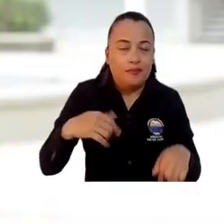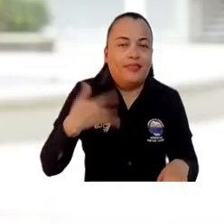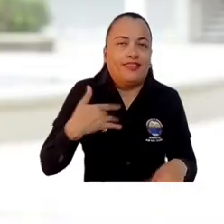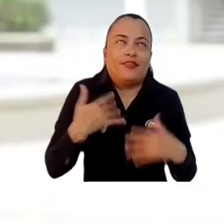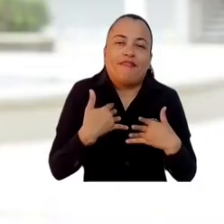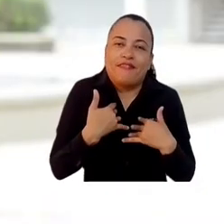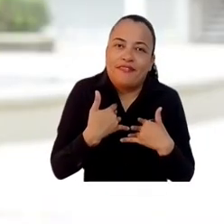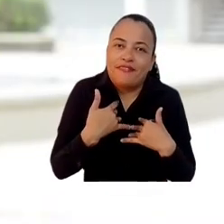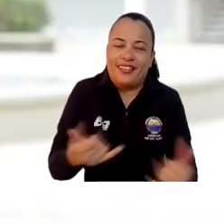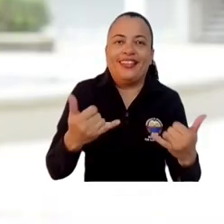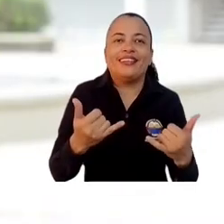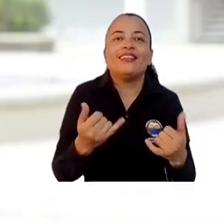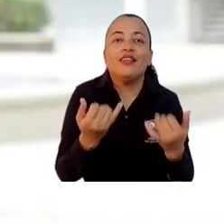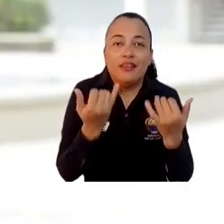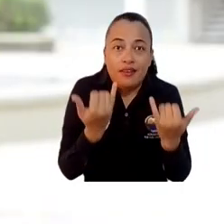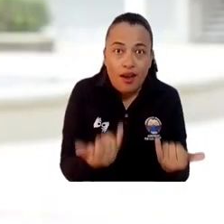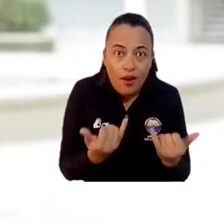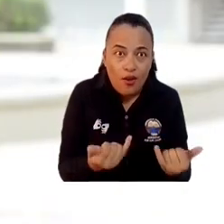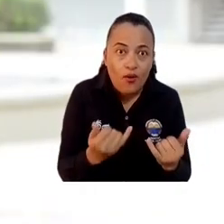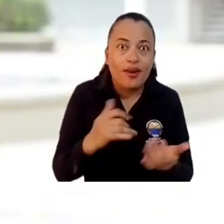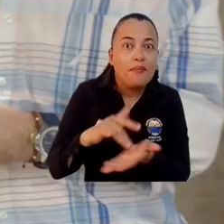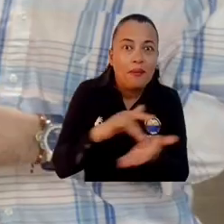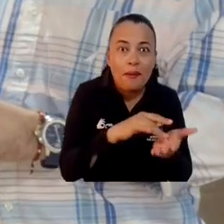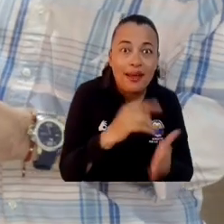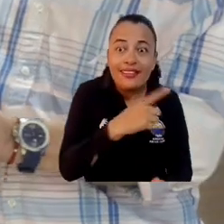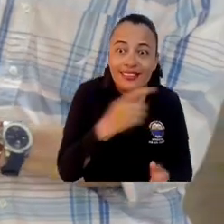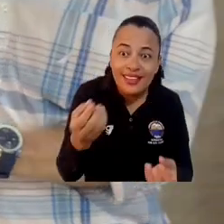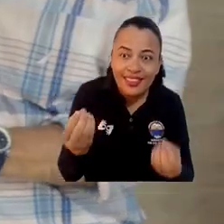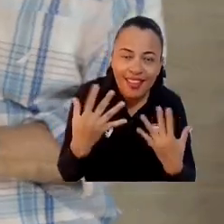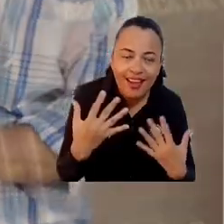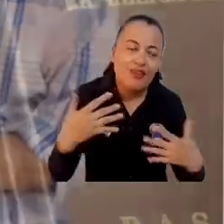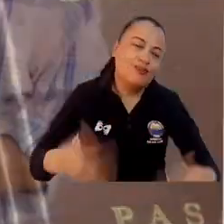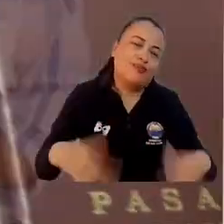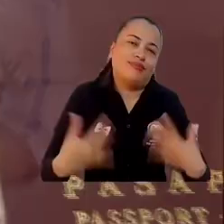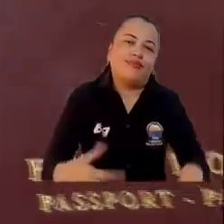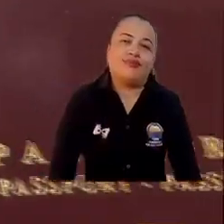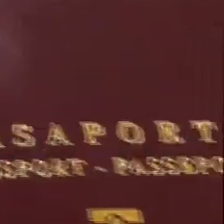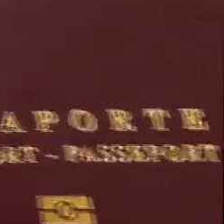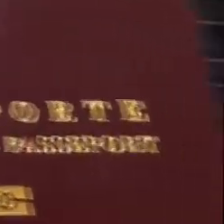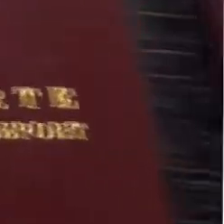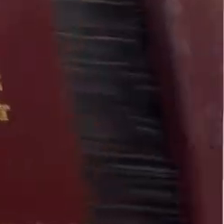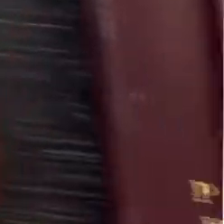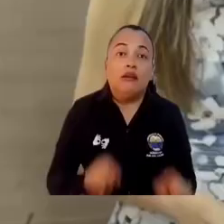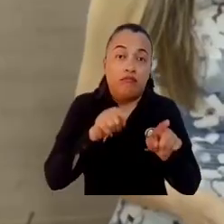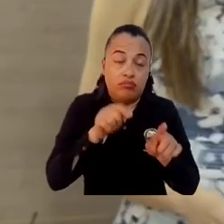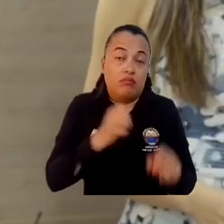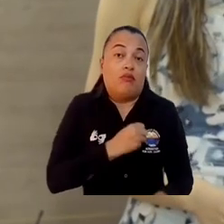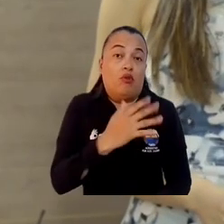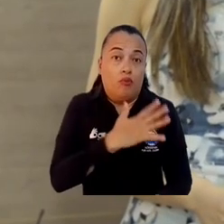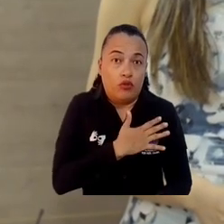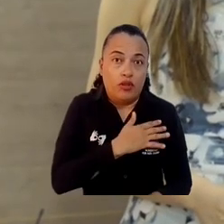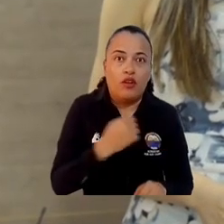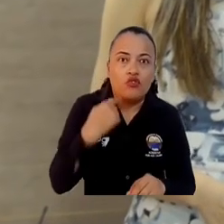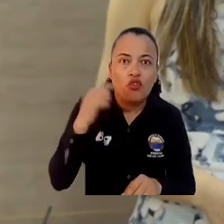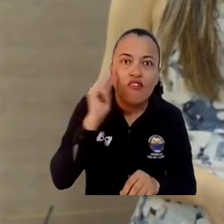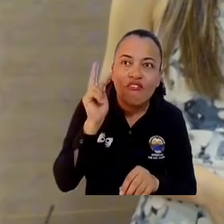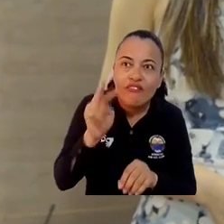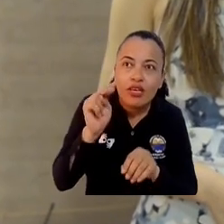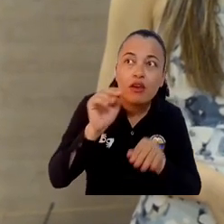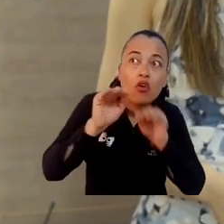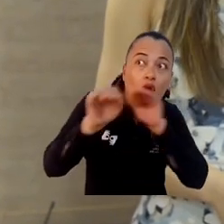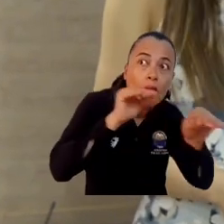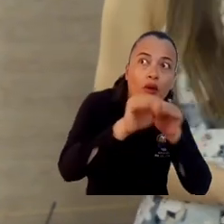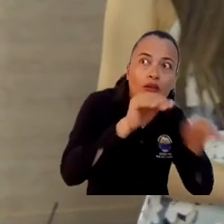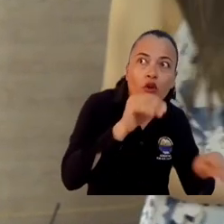y me siento muy muy feliz de poder haber sido parte de los 100 cupos es una gran oportunidad la cual